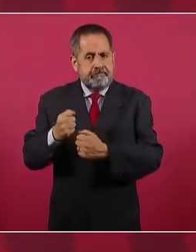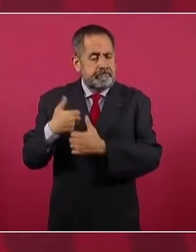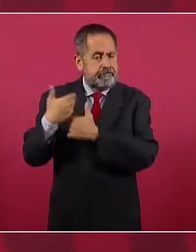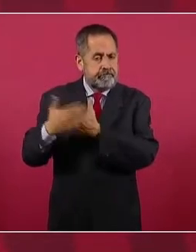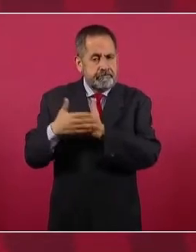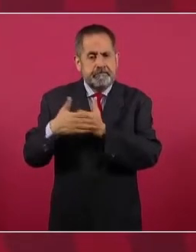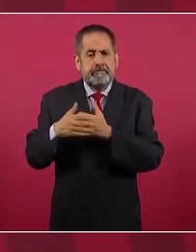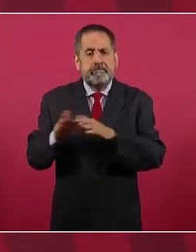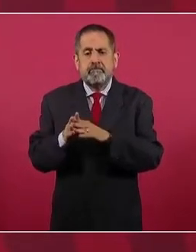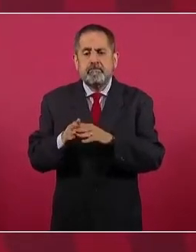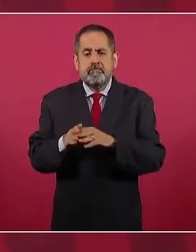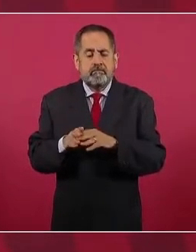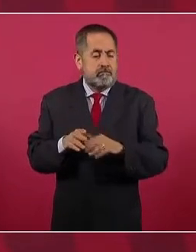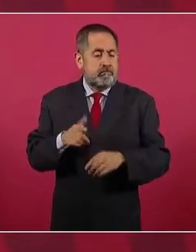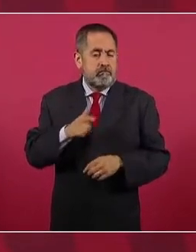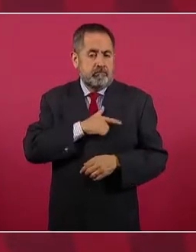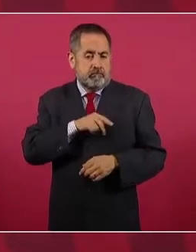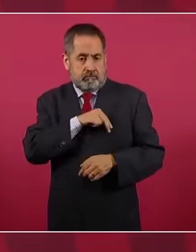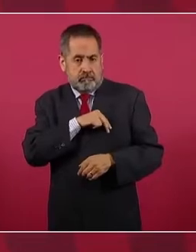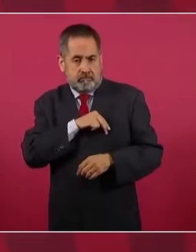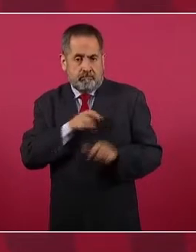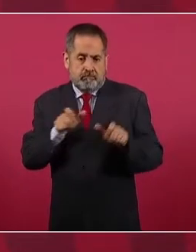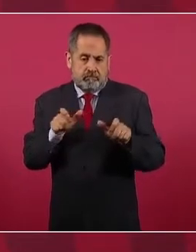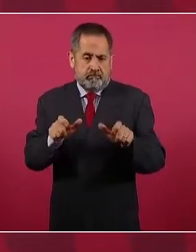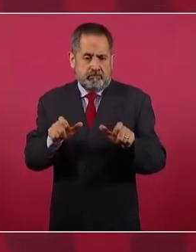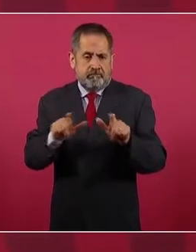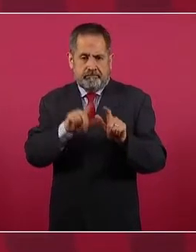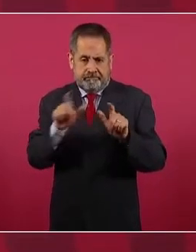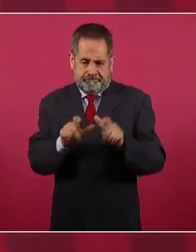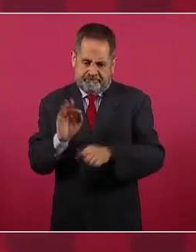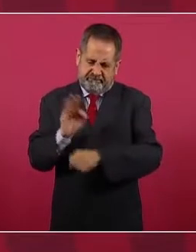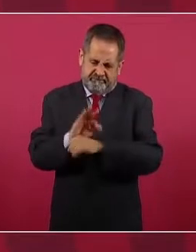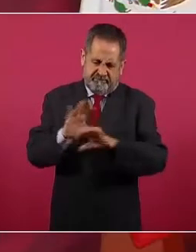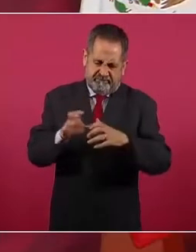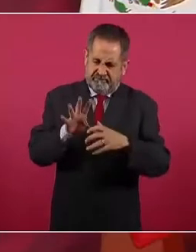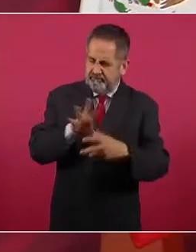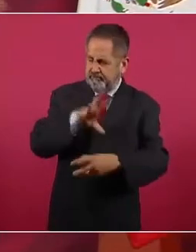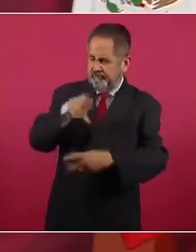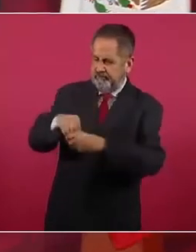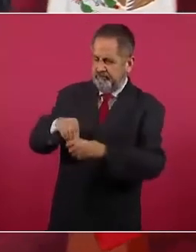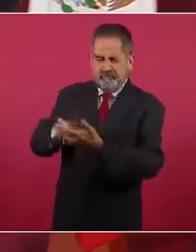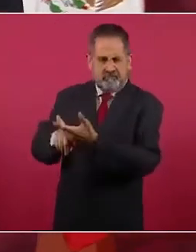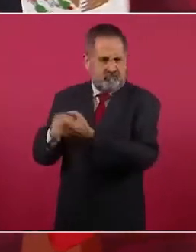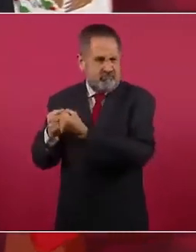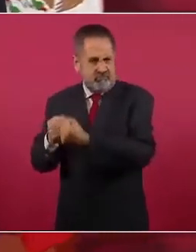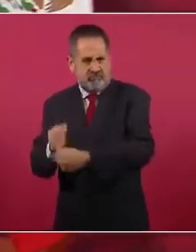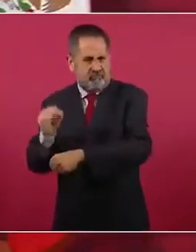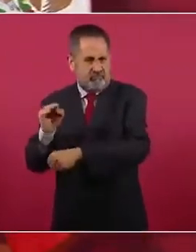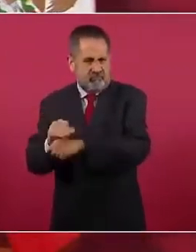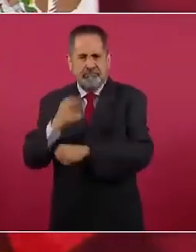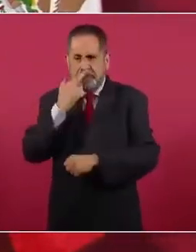Guardia Nacional y al mismo tiempo